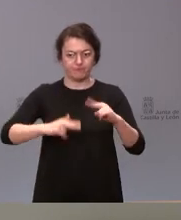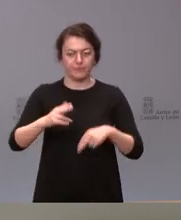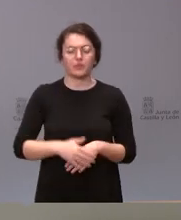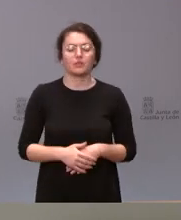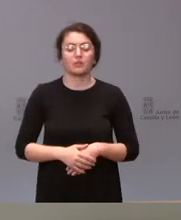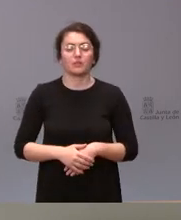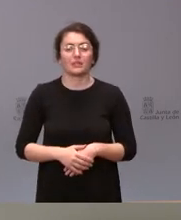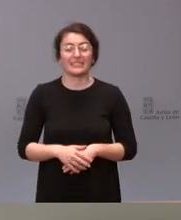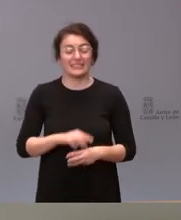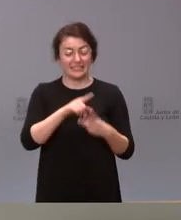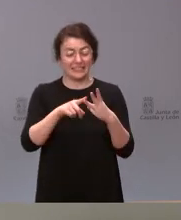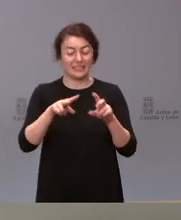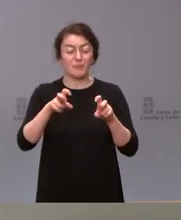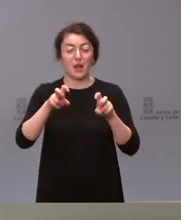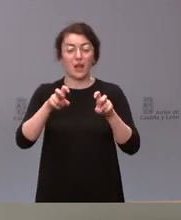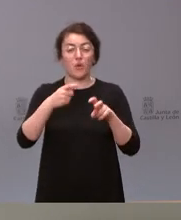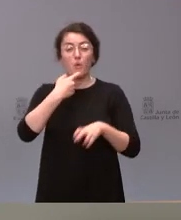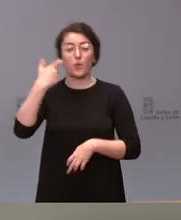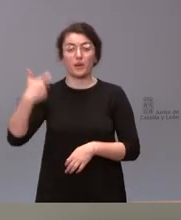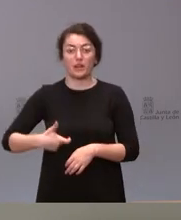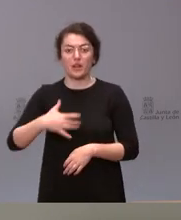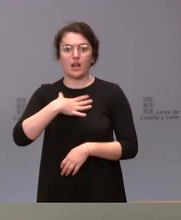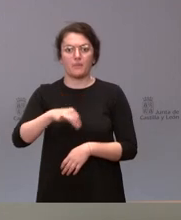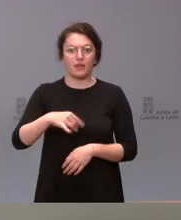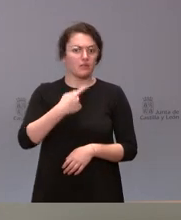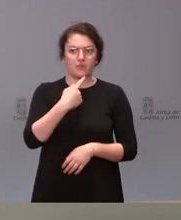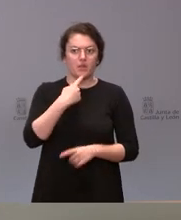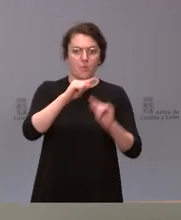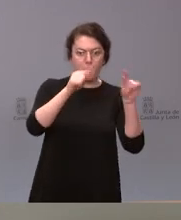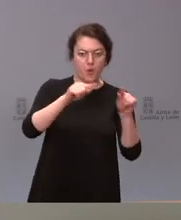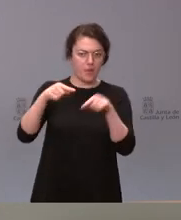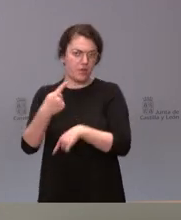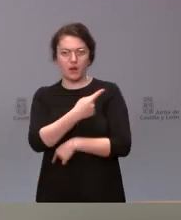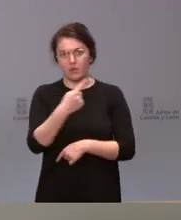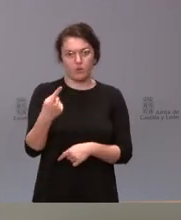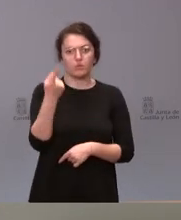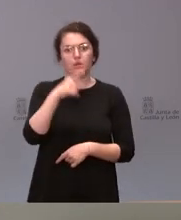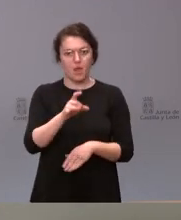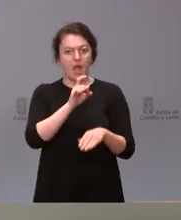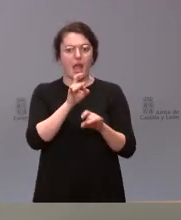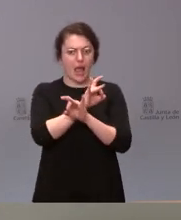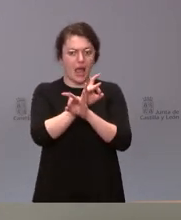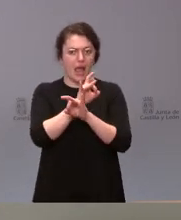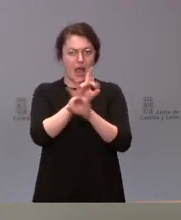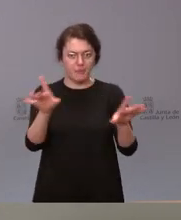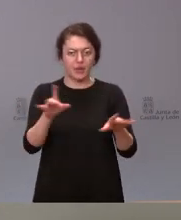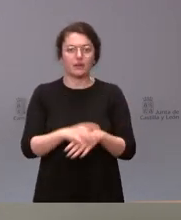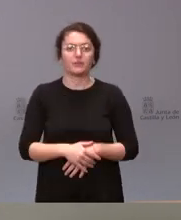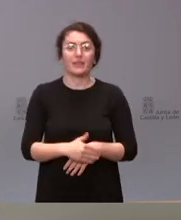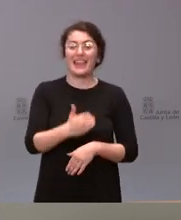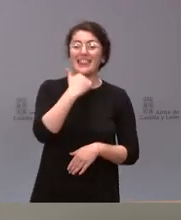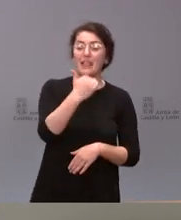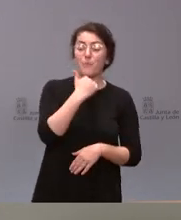sí los podemos ofrecer por provincias no hay ningún inconveniente y se los podemos enviar en todo caso los datos de Zamora